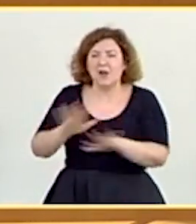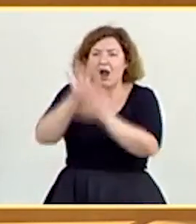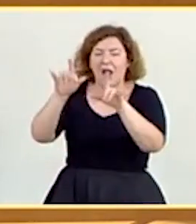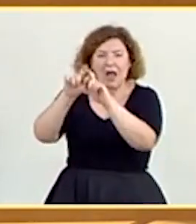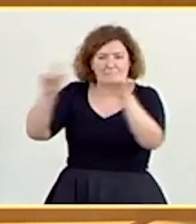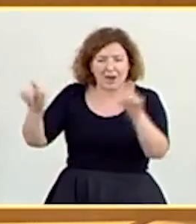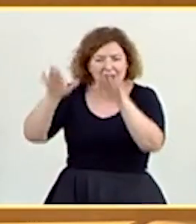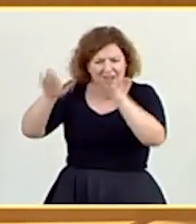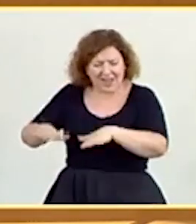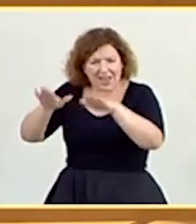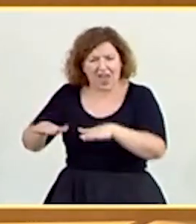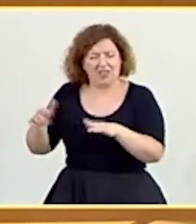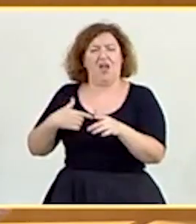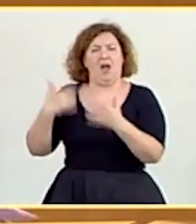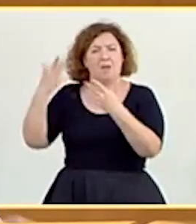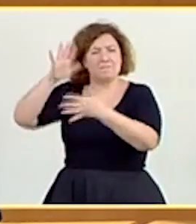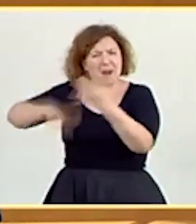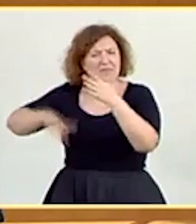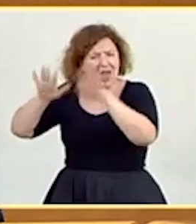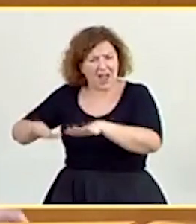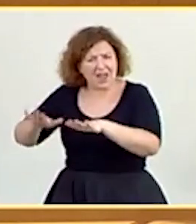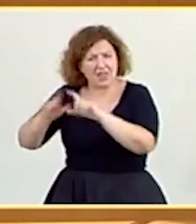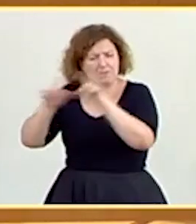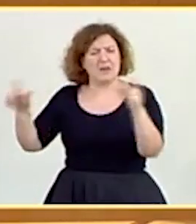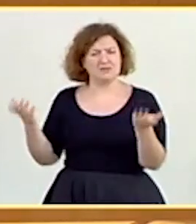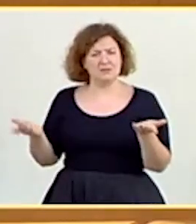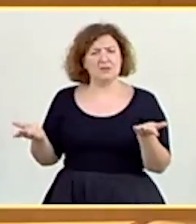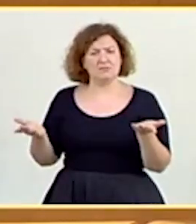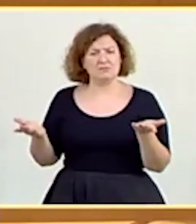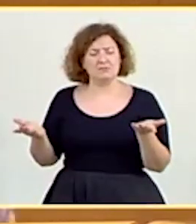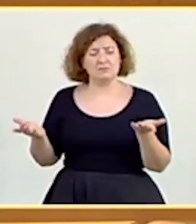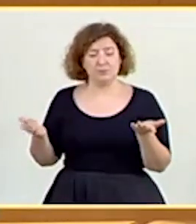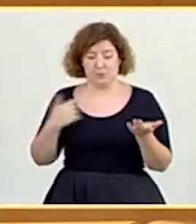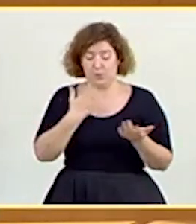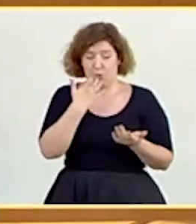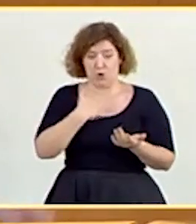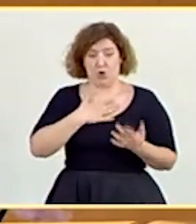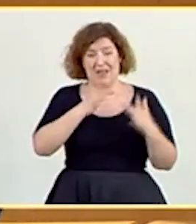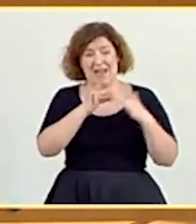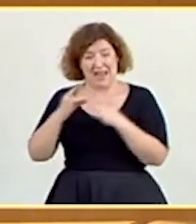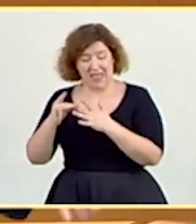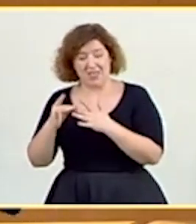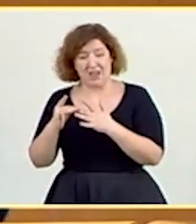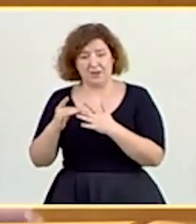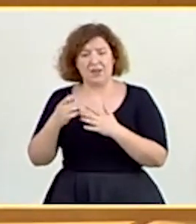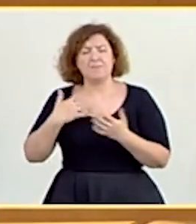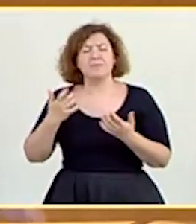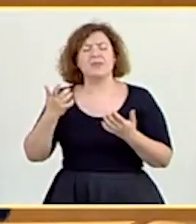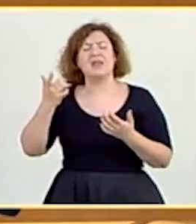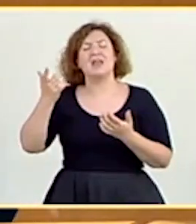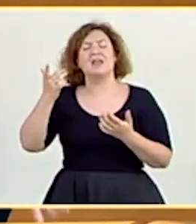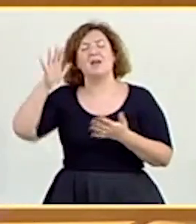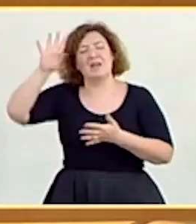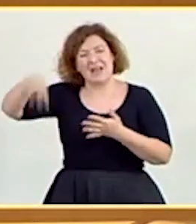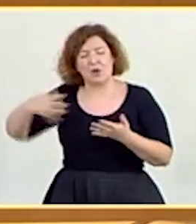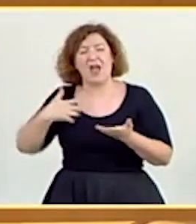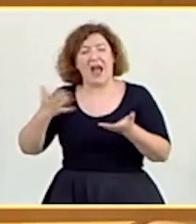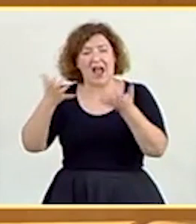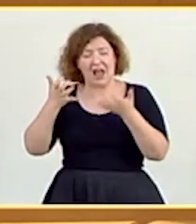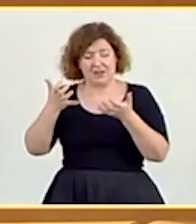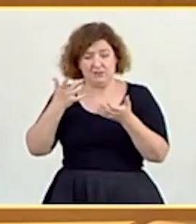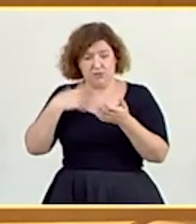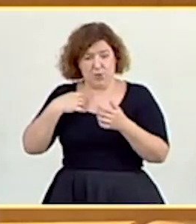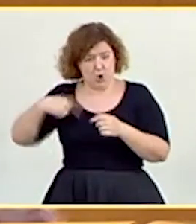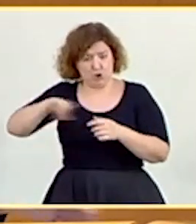mantuviera las plantas en Barcelona. Mire, nosotros, por ejemplo, yo, como el líder del partido que ganó las elecciones en Cataluña, somos los líderes de la